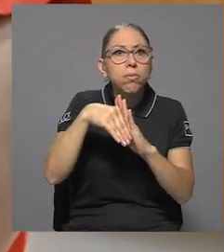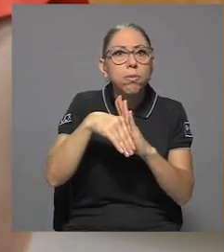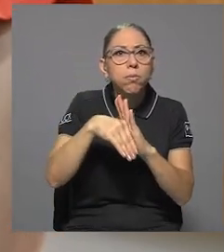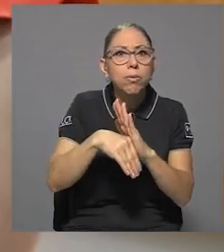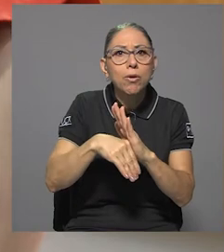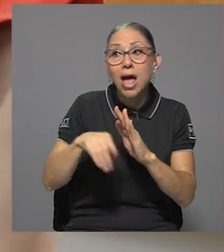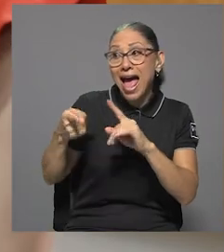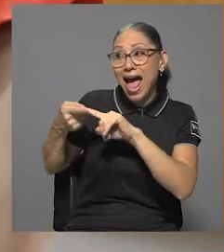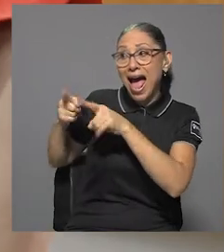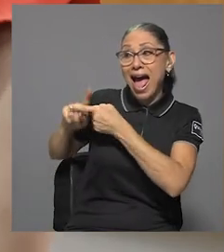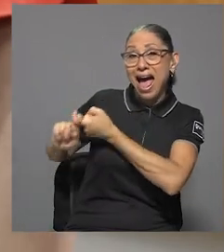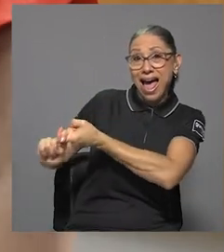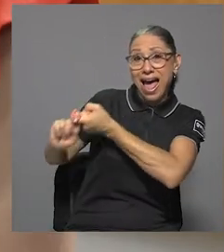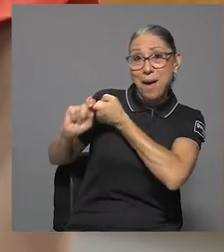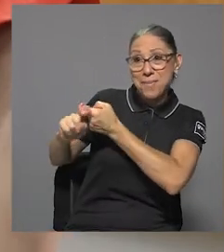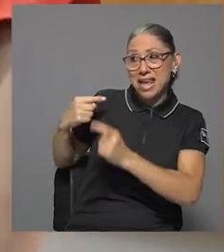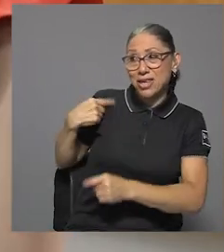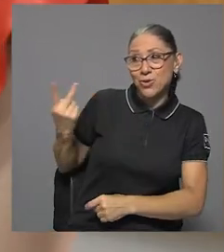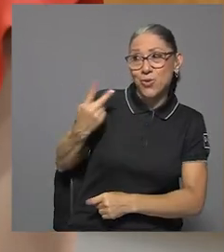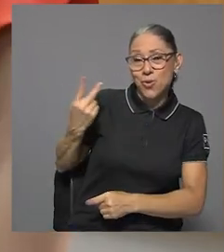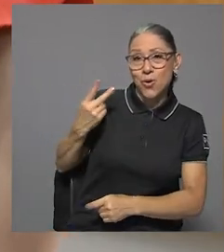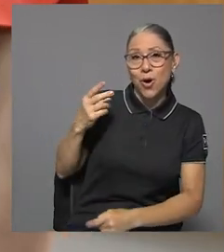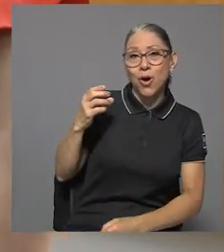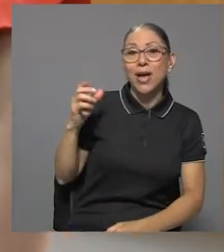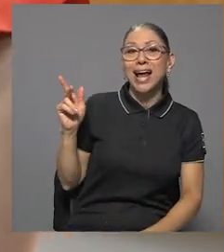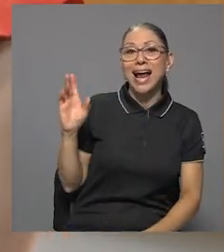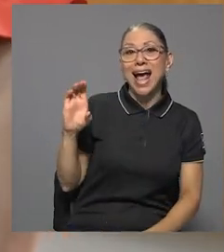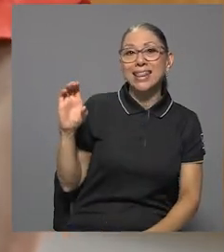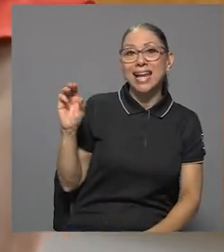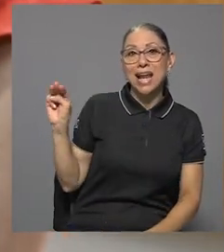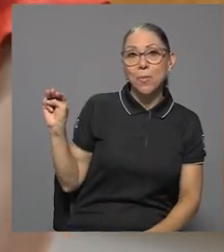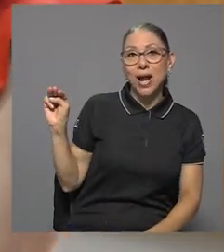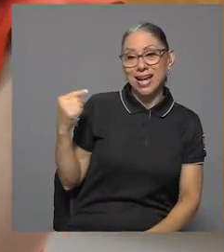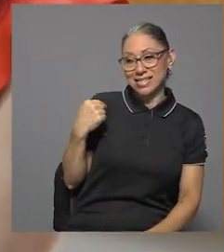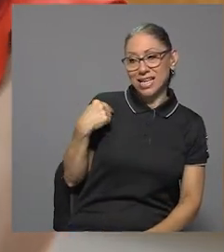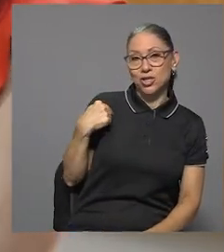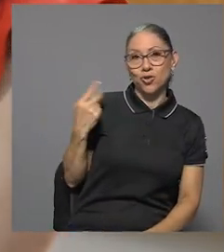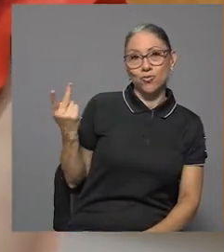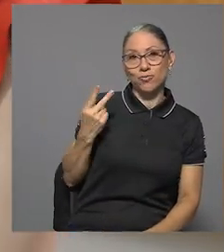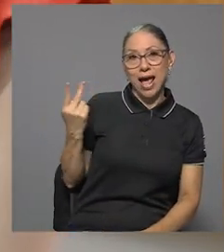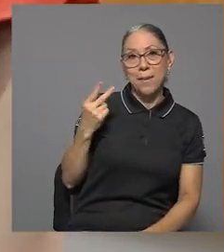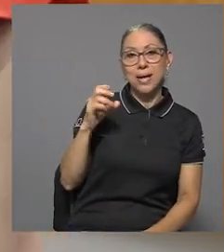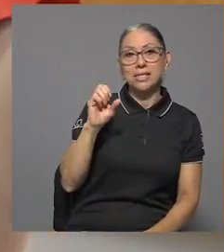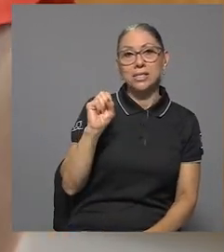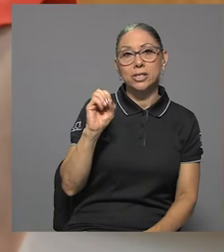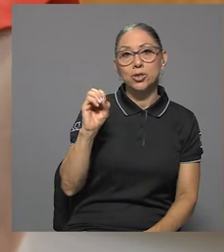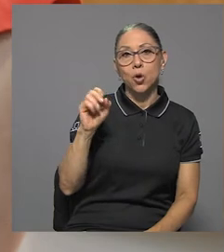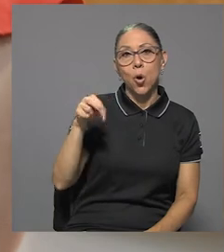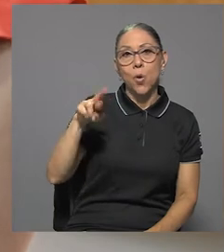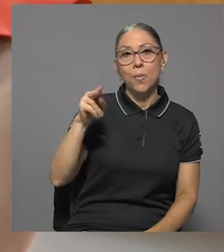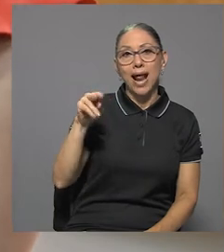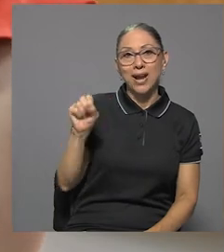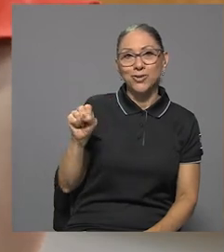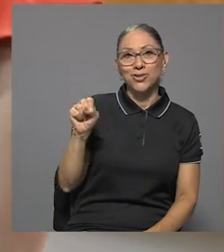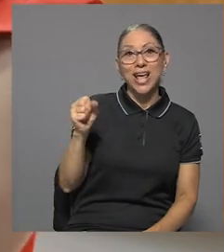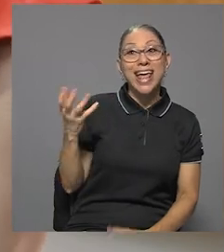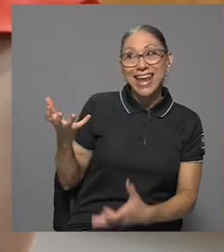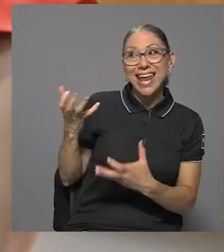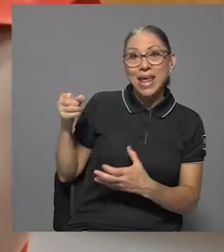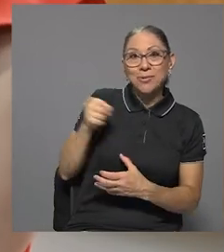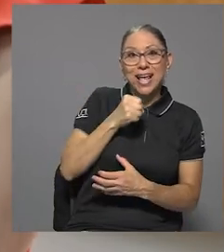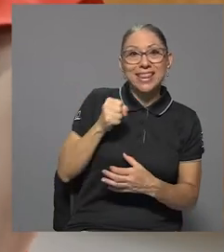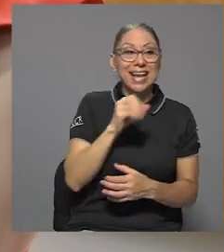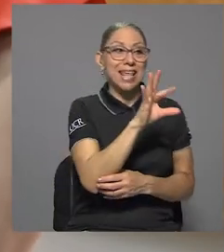y pues una de mis mejores amigas y yo, las dos somos sopranos, Catalina Morales, queríamos cantar. Entonces invitamos a Elsa